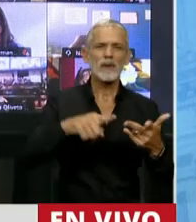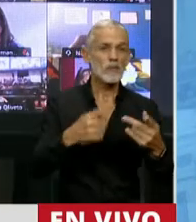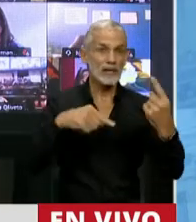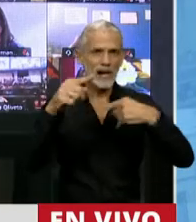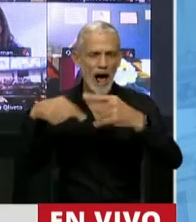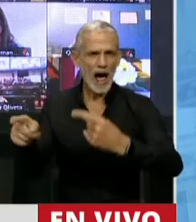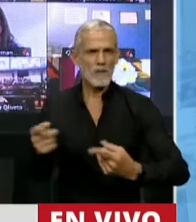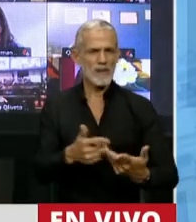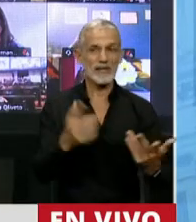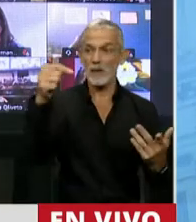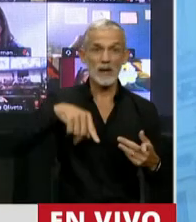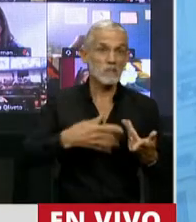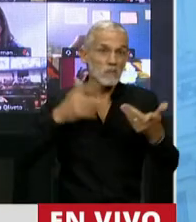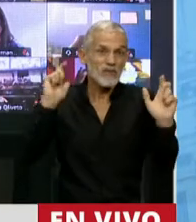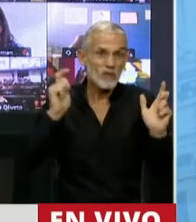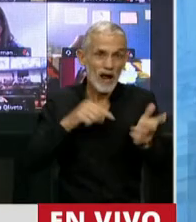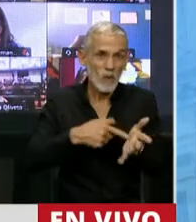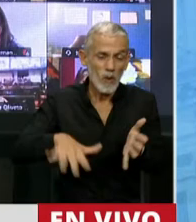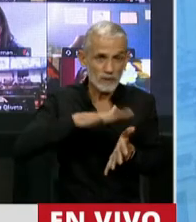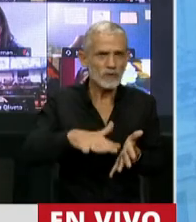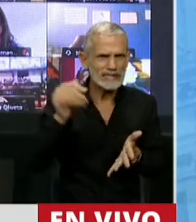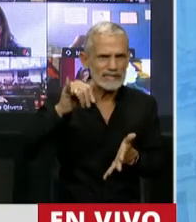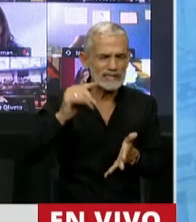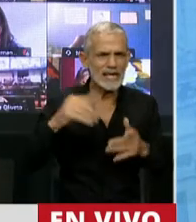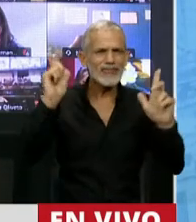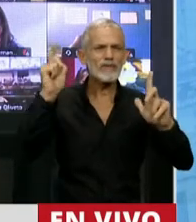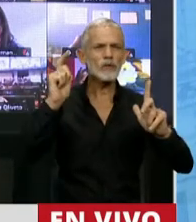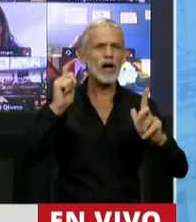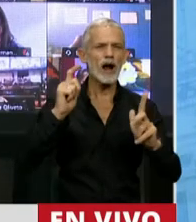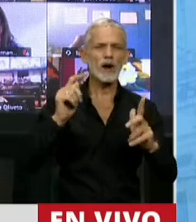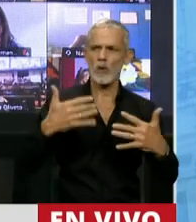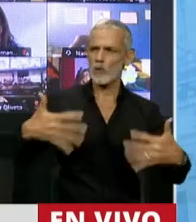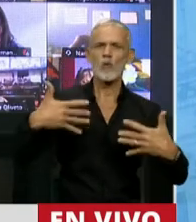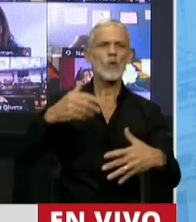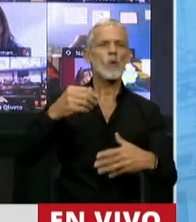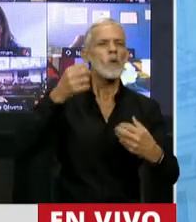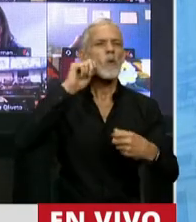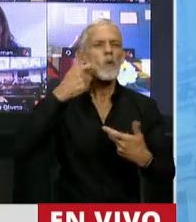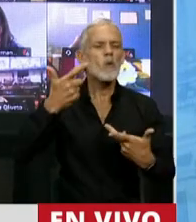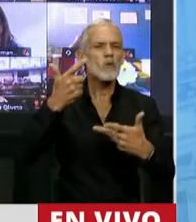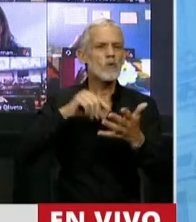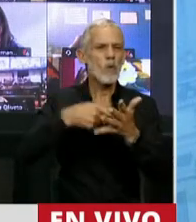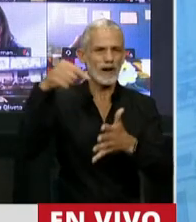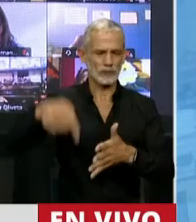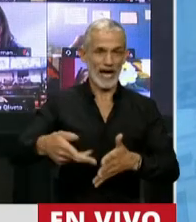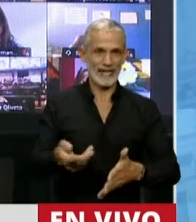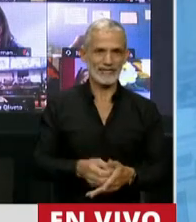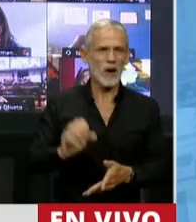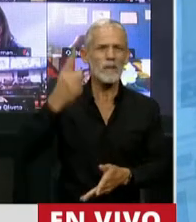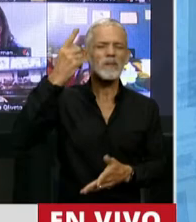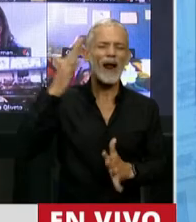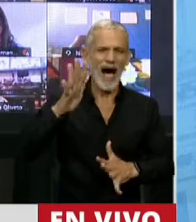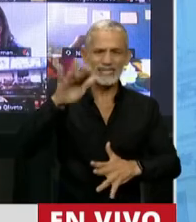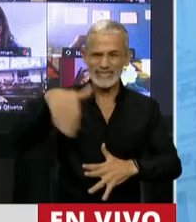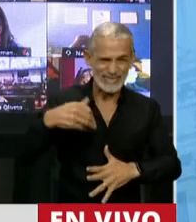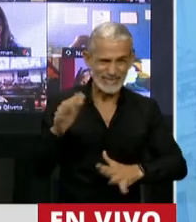trámites, los que vienen a disfrutarla, sí, a disfrutar la grandiosa Ciudad de Buenos Aires. No es la primera vez que